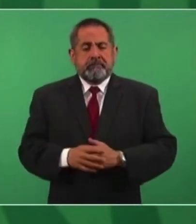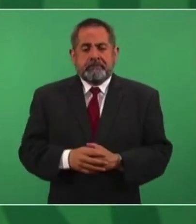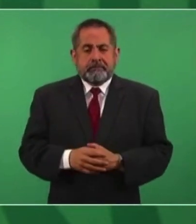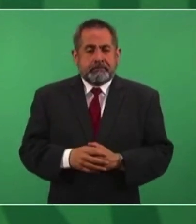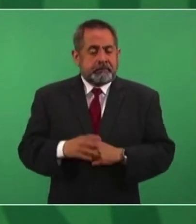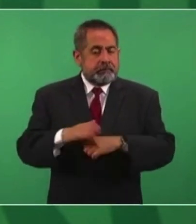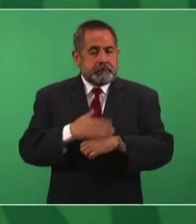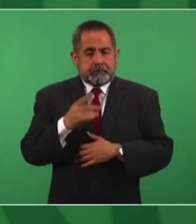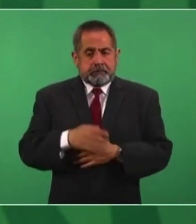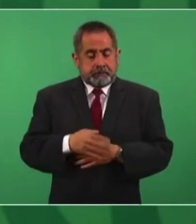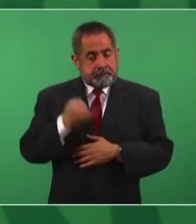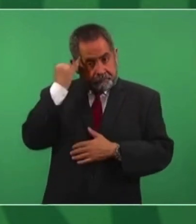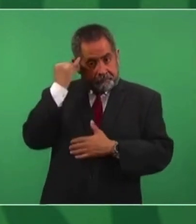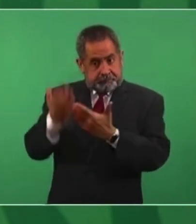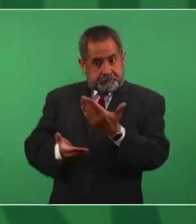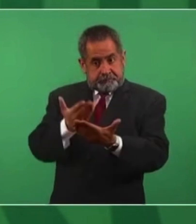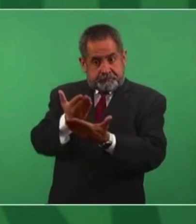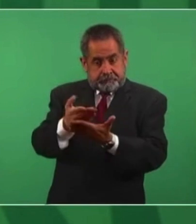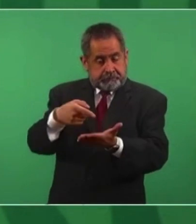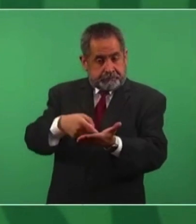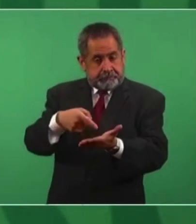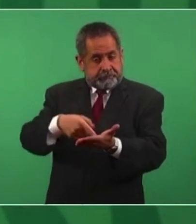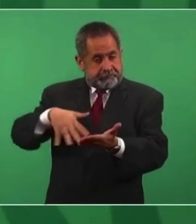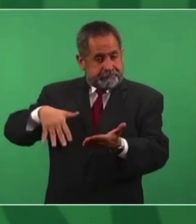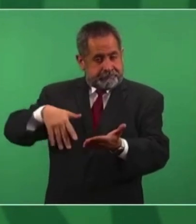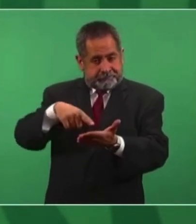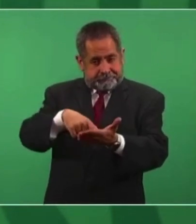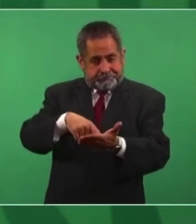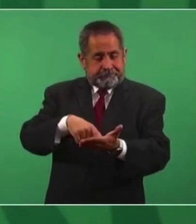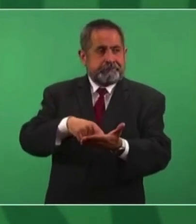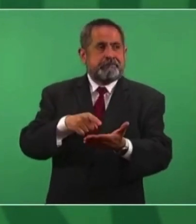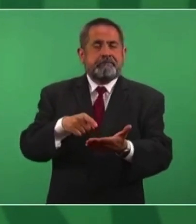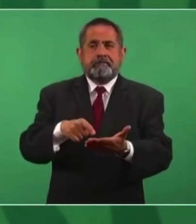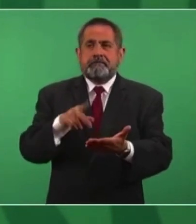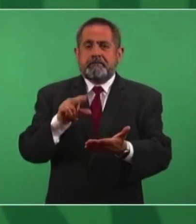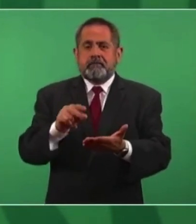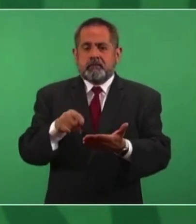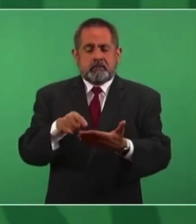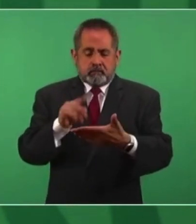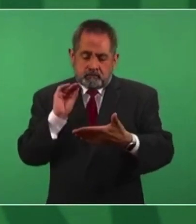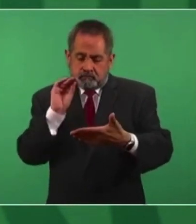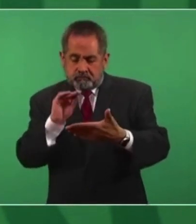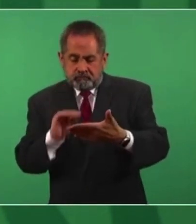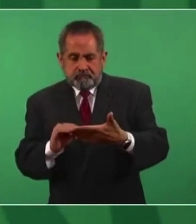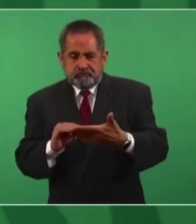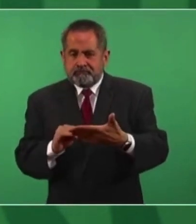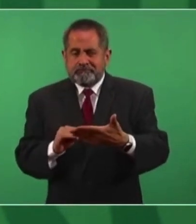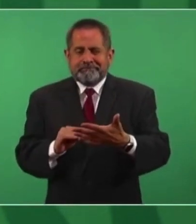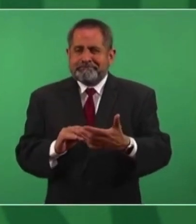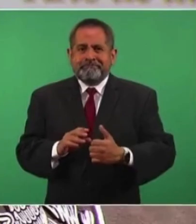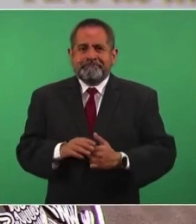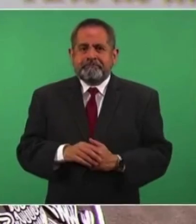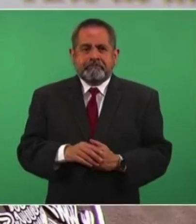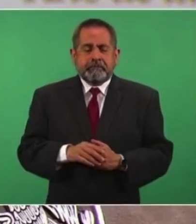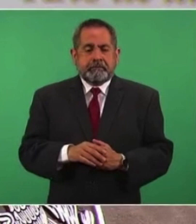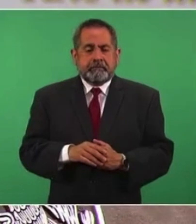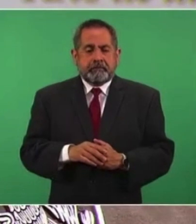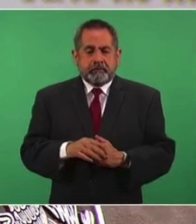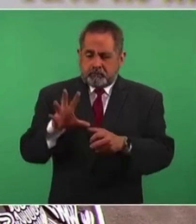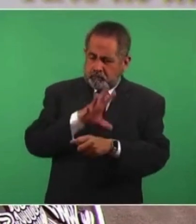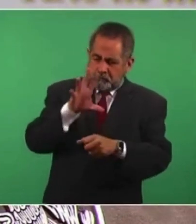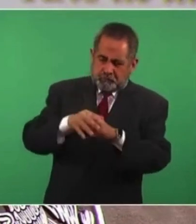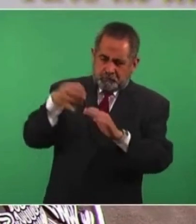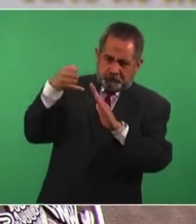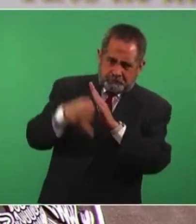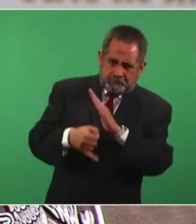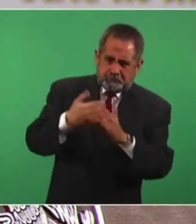esta iniciativa no se atendió a fondo